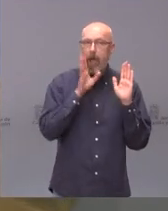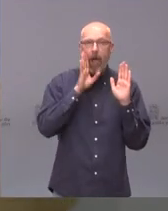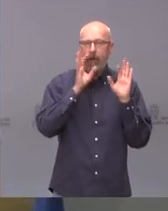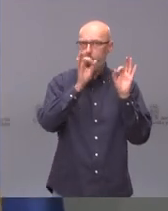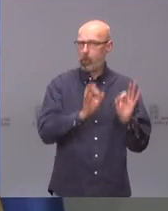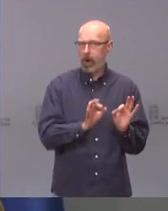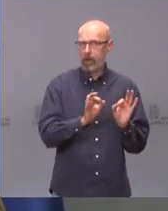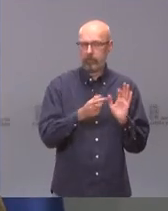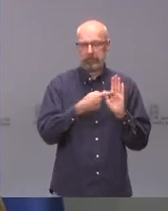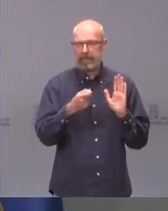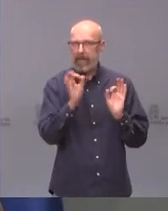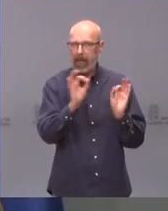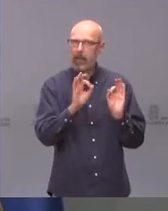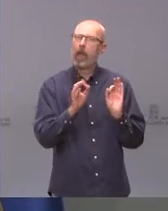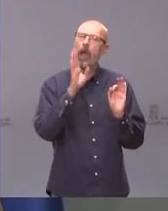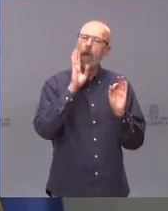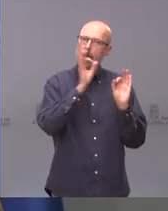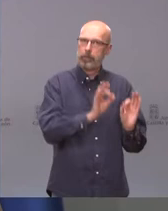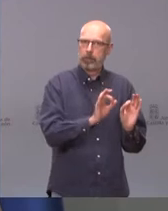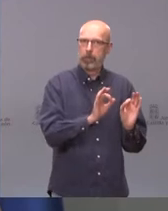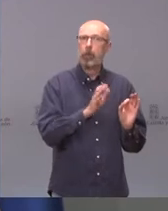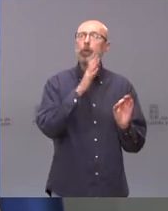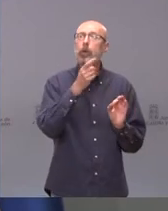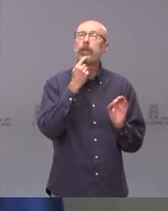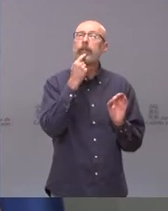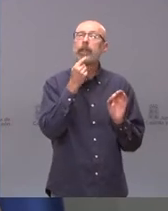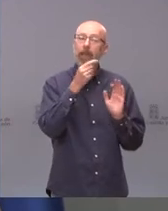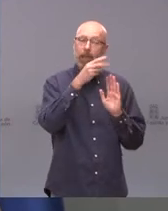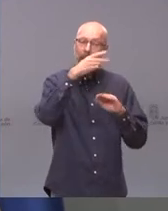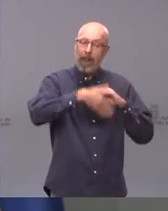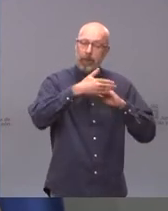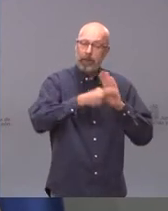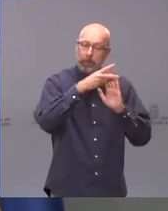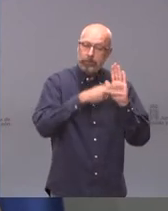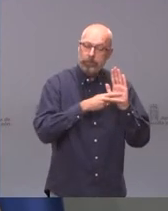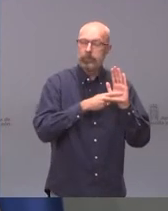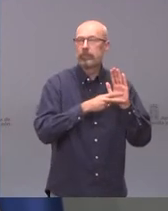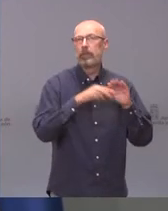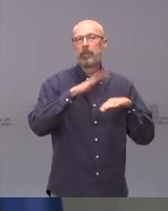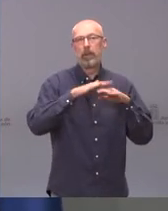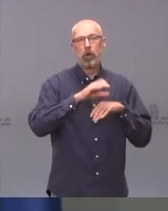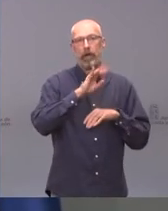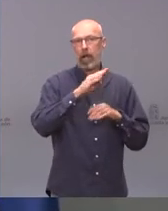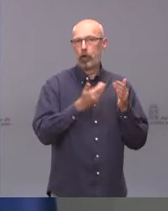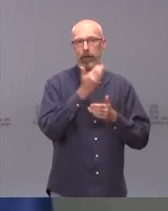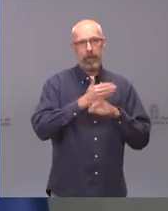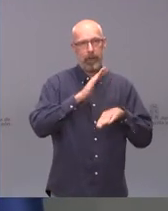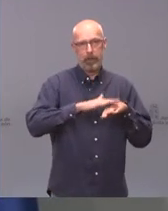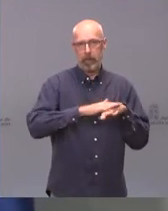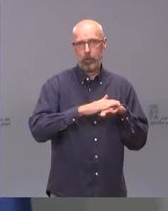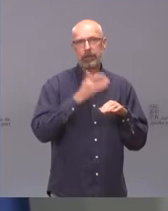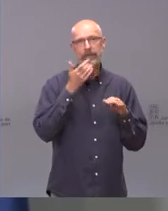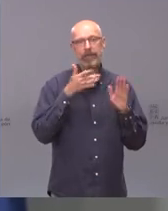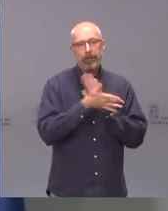determinaron, porque ya dijimos que las medidas se van a mantener 14 días al menos en cada uno de los municipios. Por tanto, hemos añadido